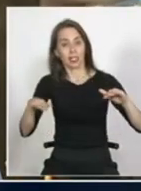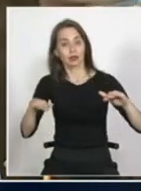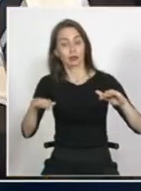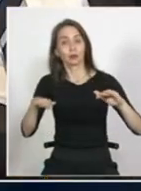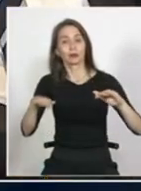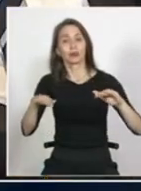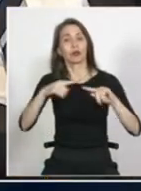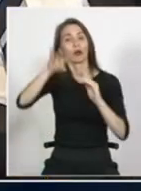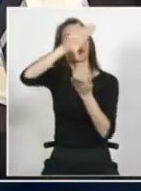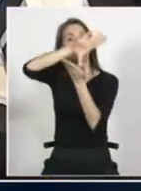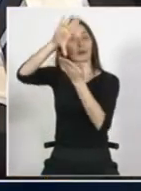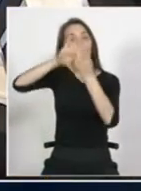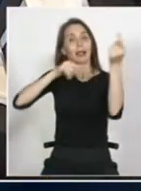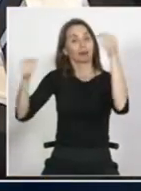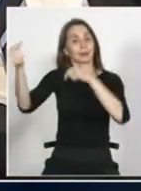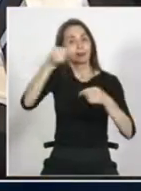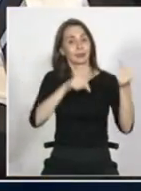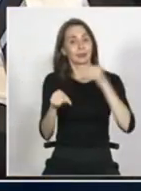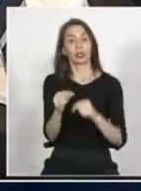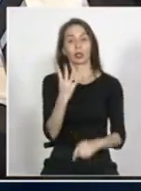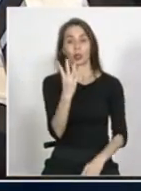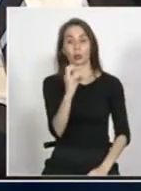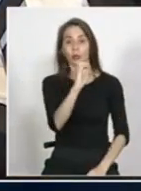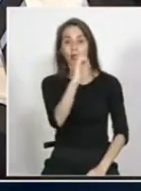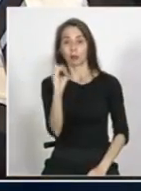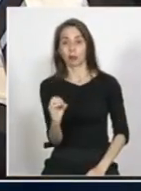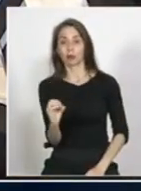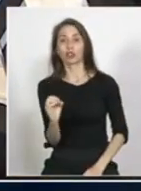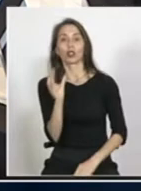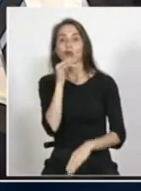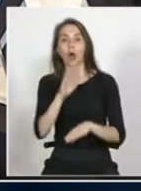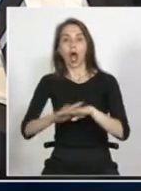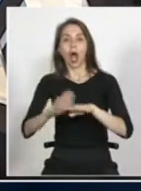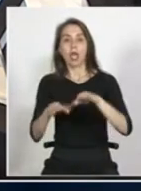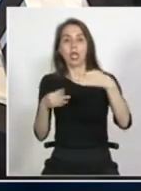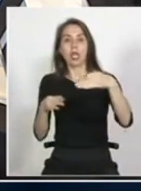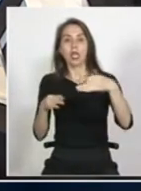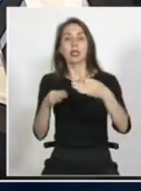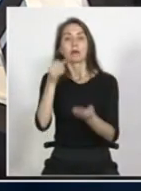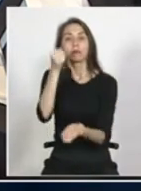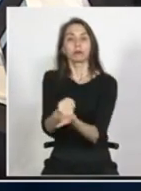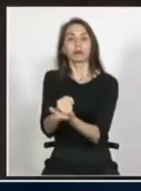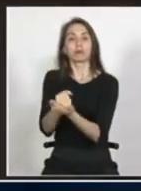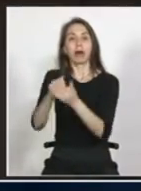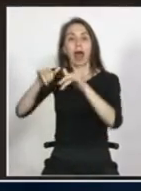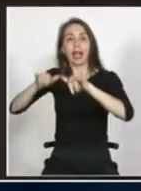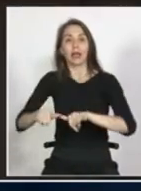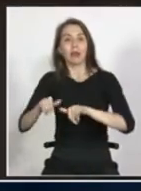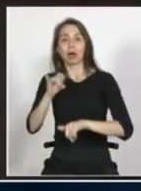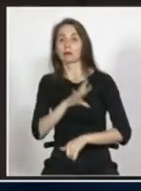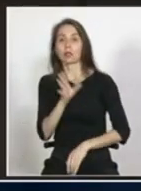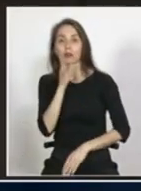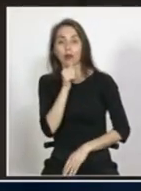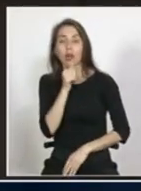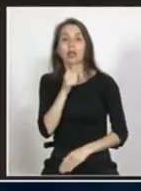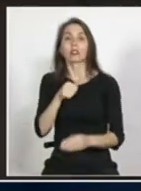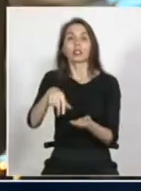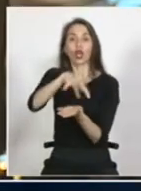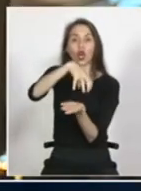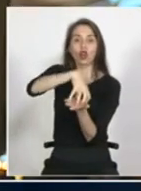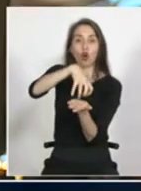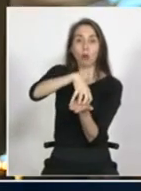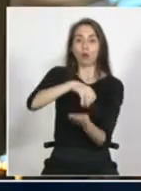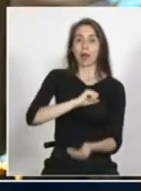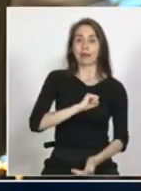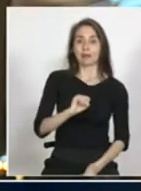pero cerca del 40% están en una situación irregular en términos de sus papeles, de su documentación. Al menos en la comuna de Santiago hay